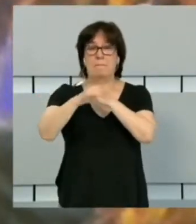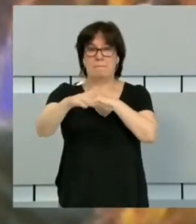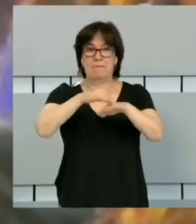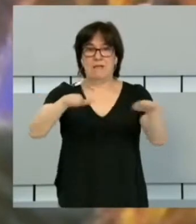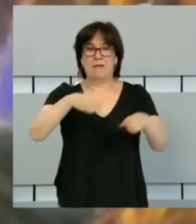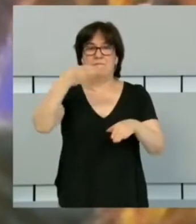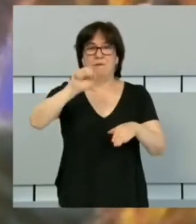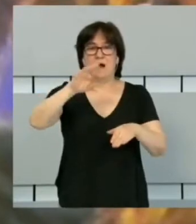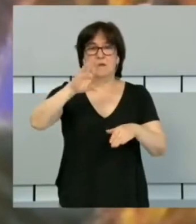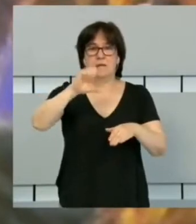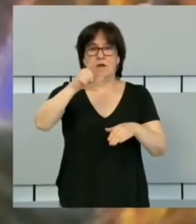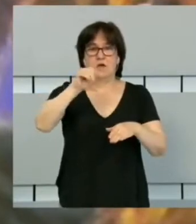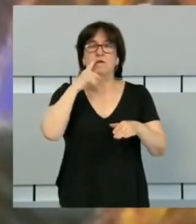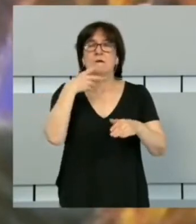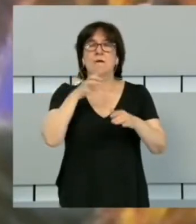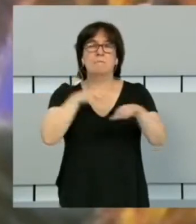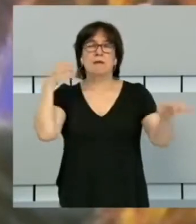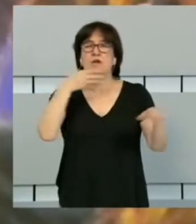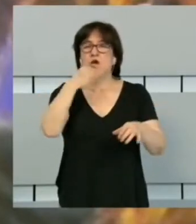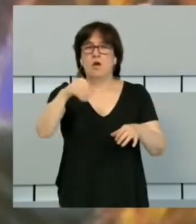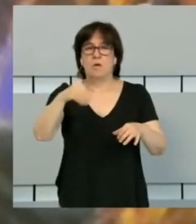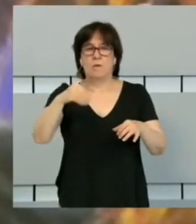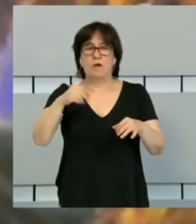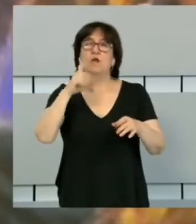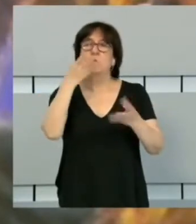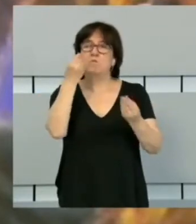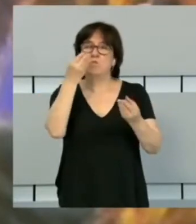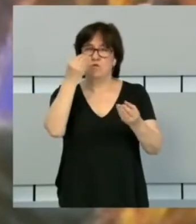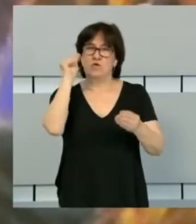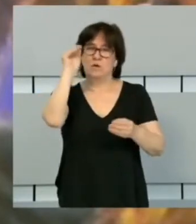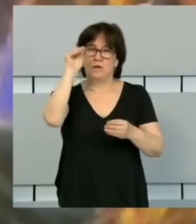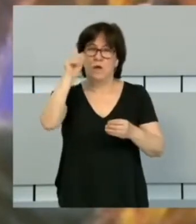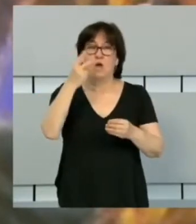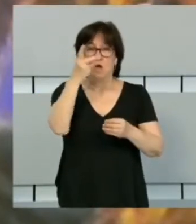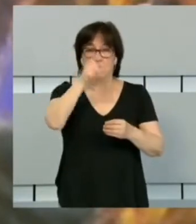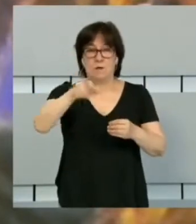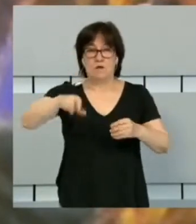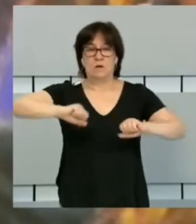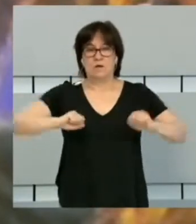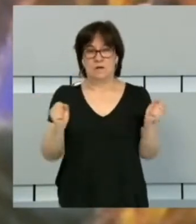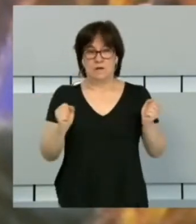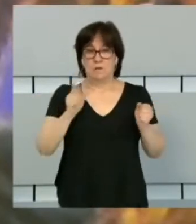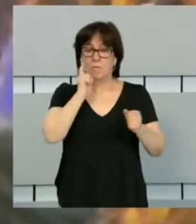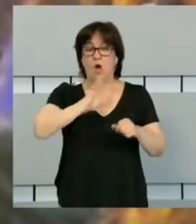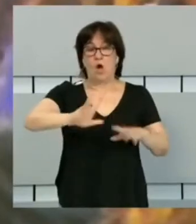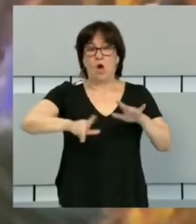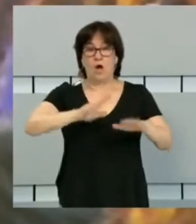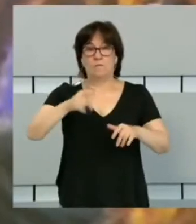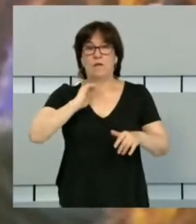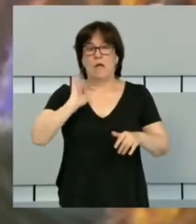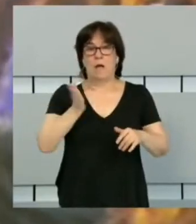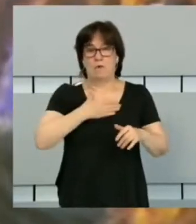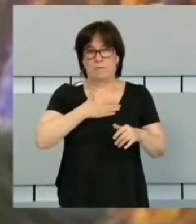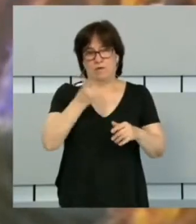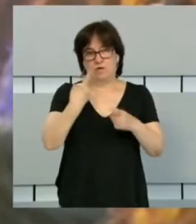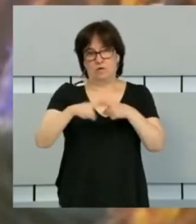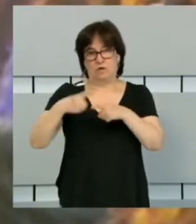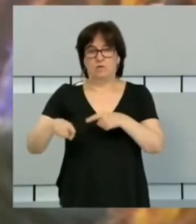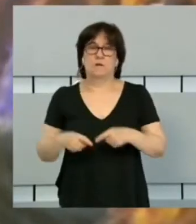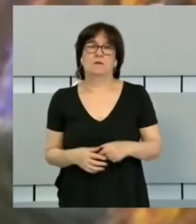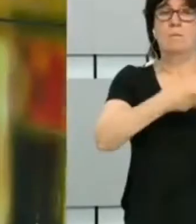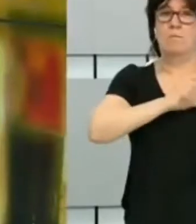Barceloneta, en su mayoría jóvenes y muchos de ellos extranjeros. Dos personas fueron detenidas por hurto y apropiación indebida.